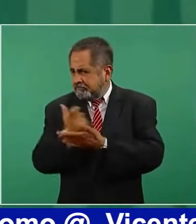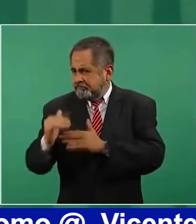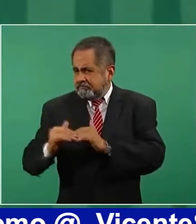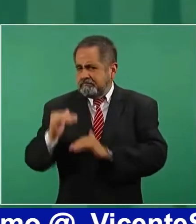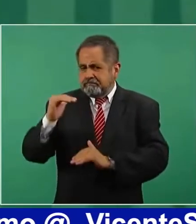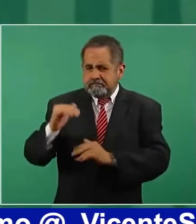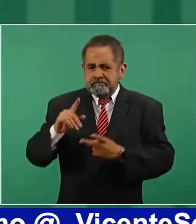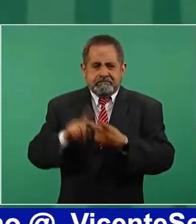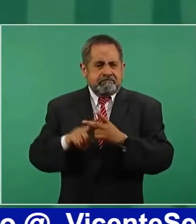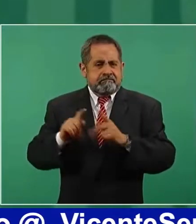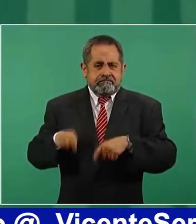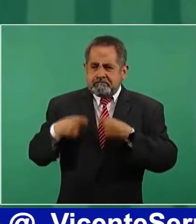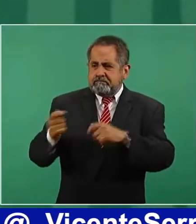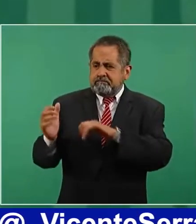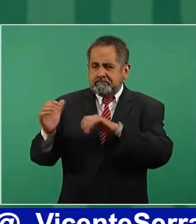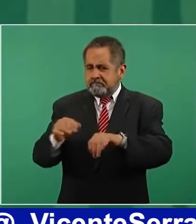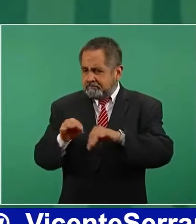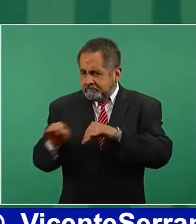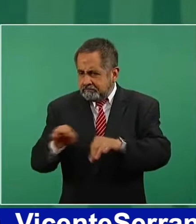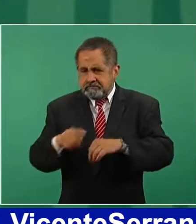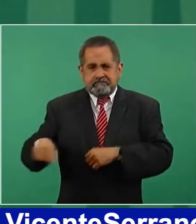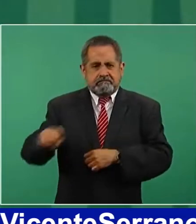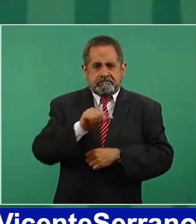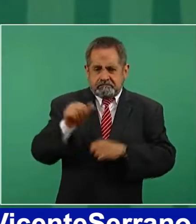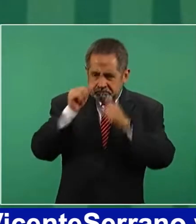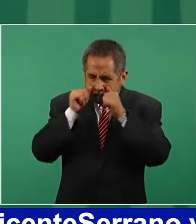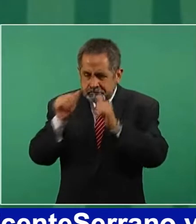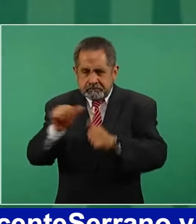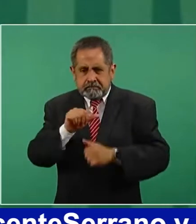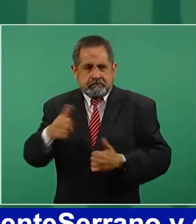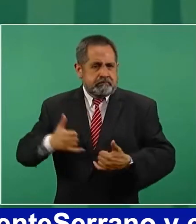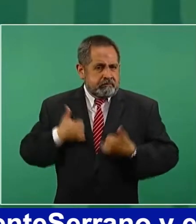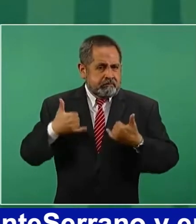empleos, atendiendo a los jóvenes,